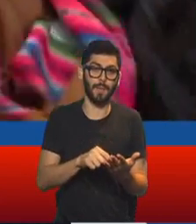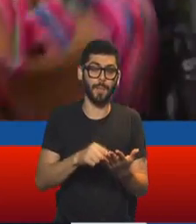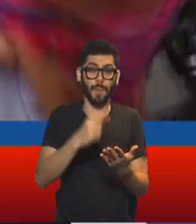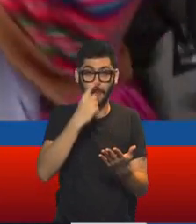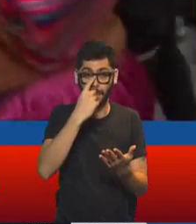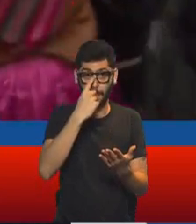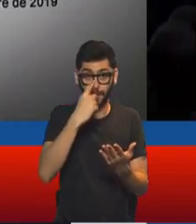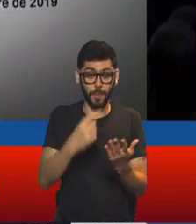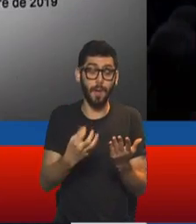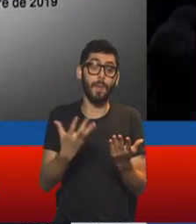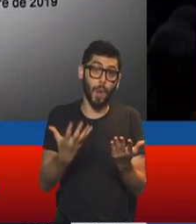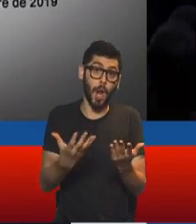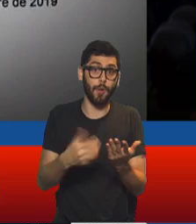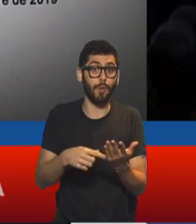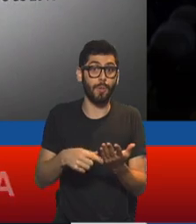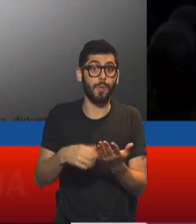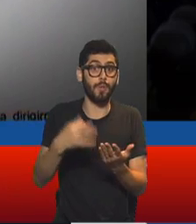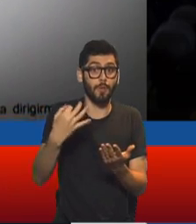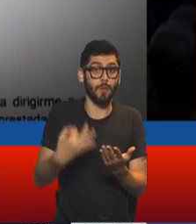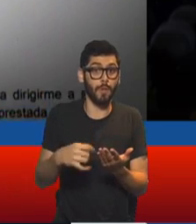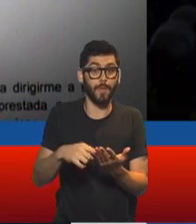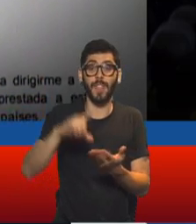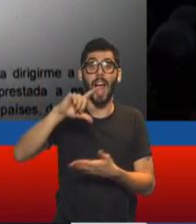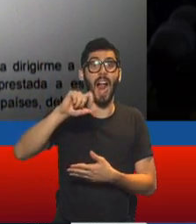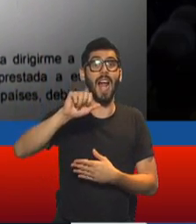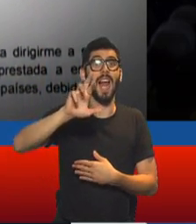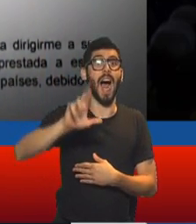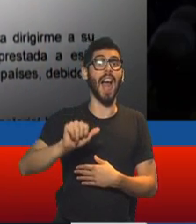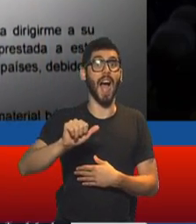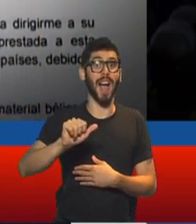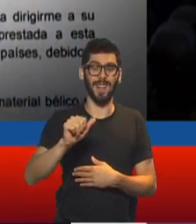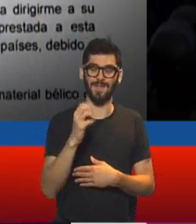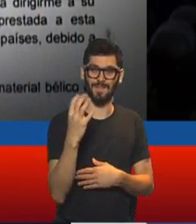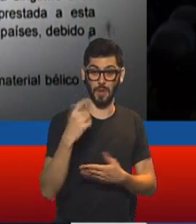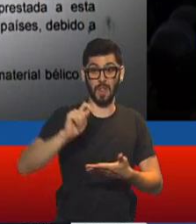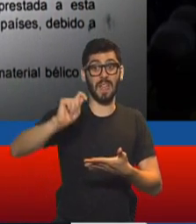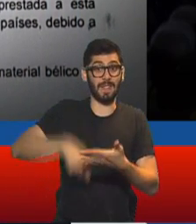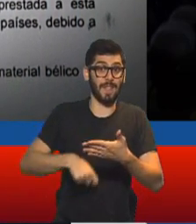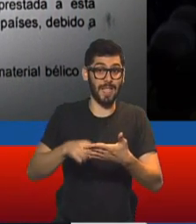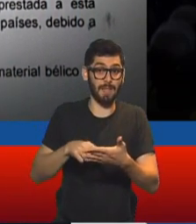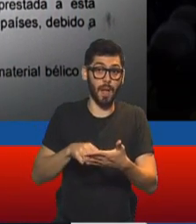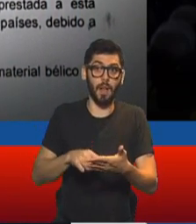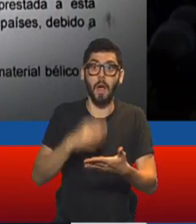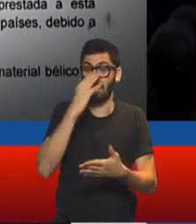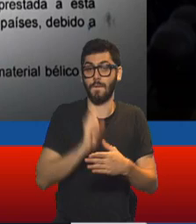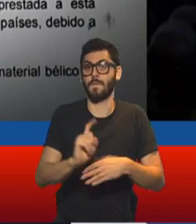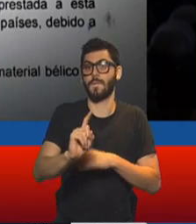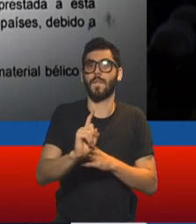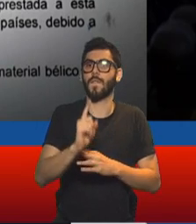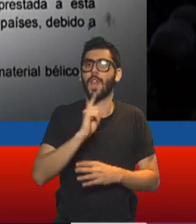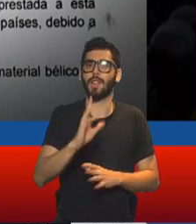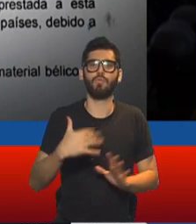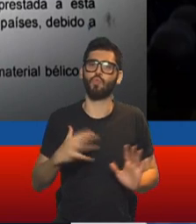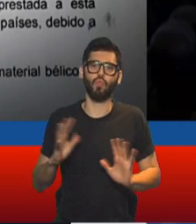documento, que lógicamente el propio Lara, el tercero es Lara, el comandante que la firmó, salió a decir que era apócrifa.